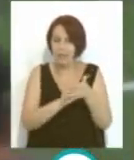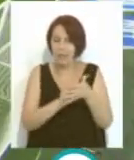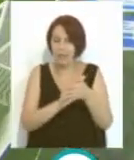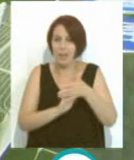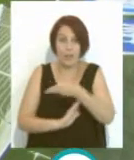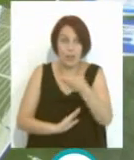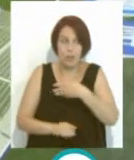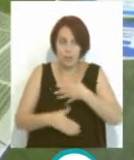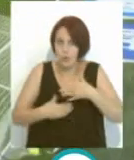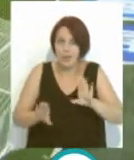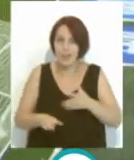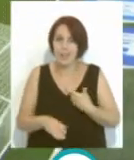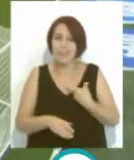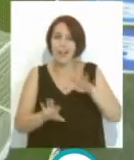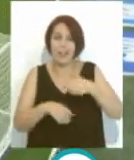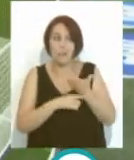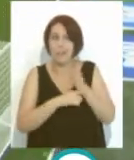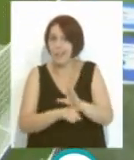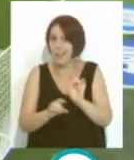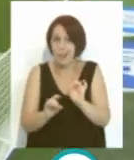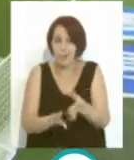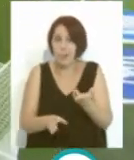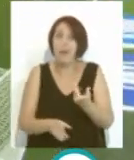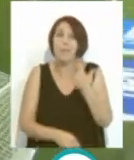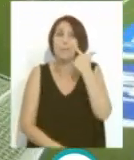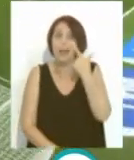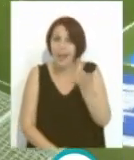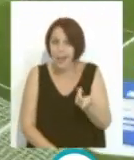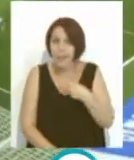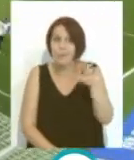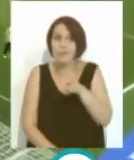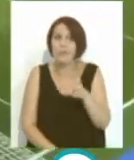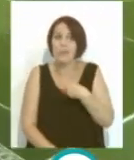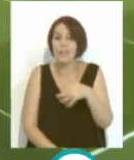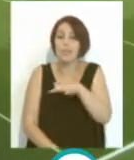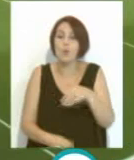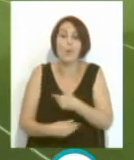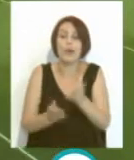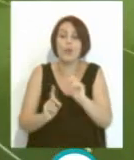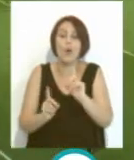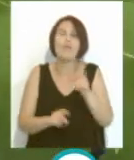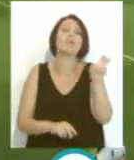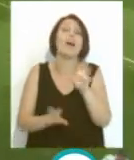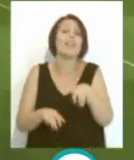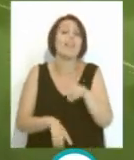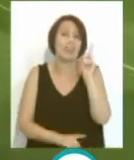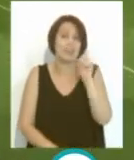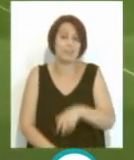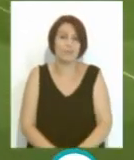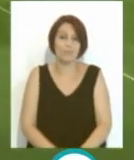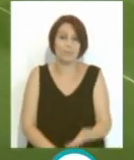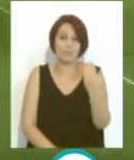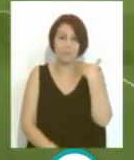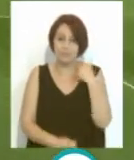a vivir. Eso lo podía ofrecer Cádiz como para meterlo ahí y decir, mira, no te estás viniendo a cualquier sitio, ¿vale? ¿Qué te estás viniendo a Cádiz? O sea, ayer en una entrevista,